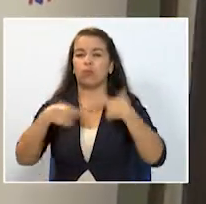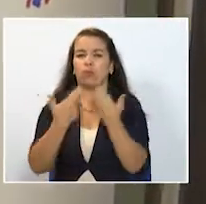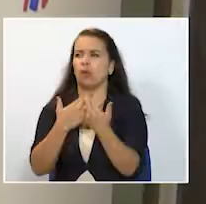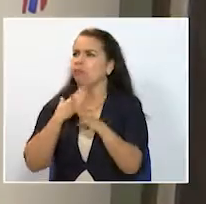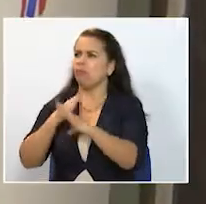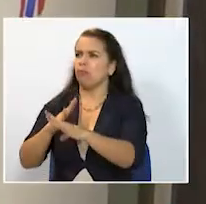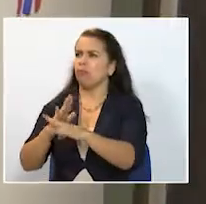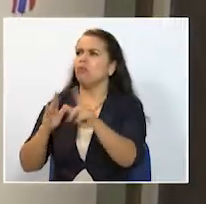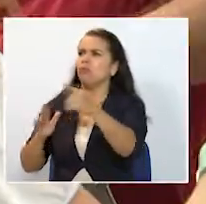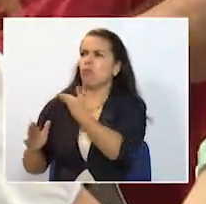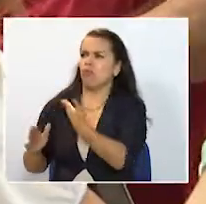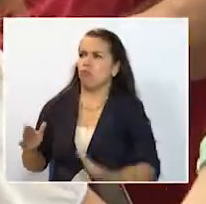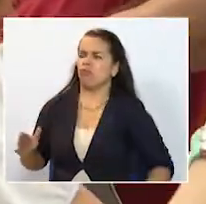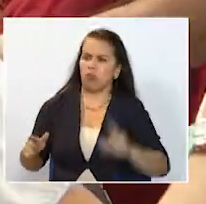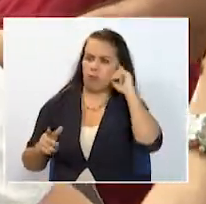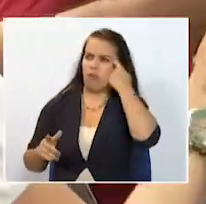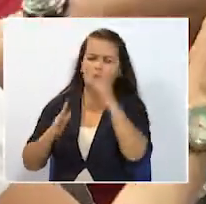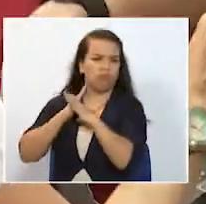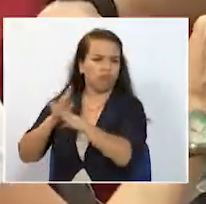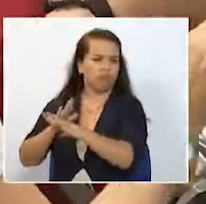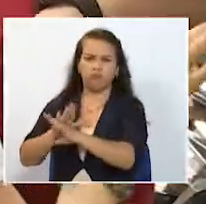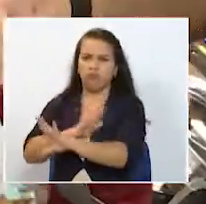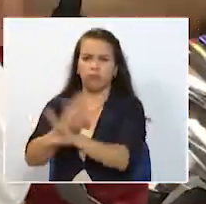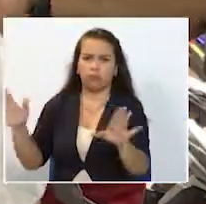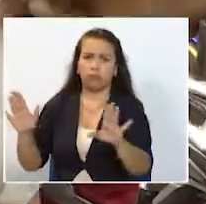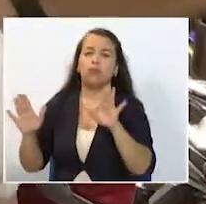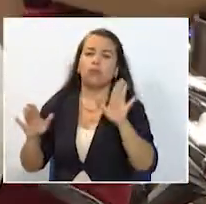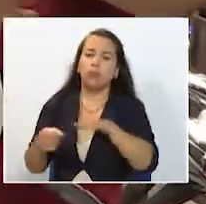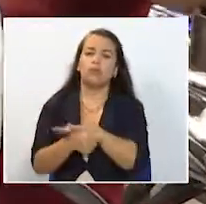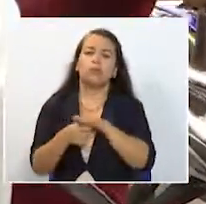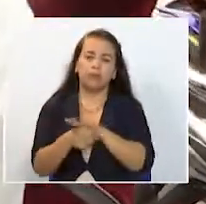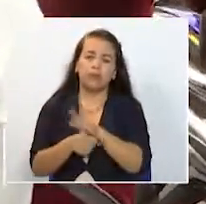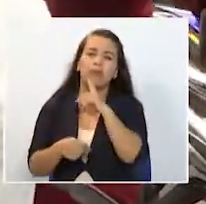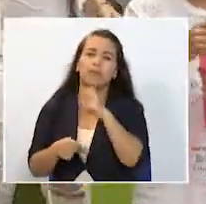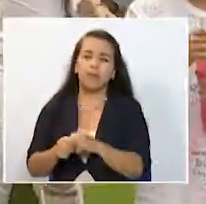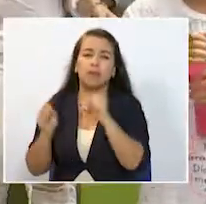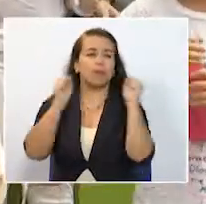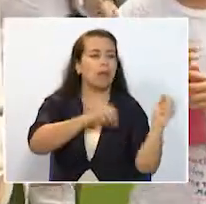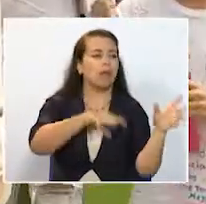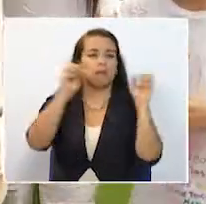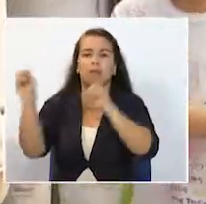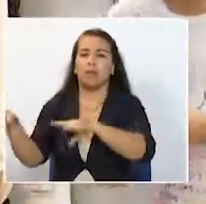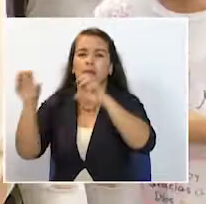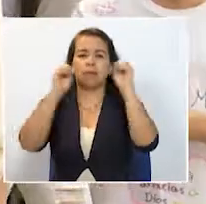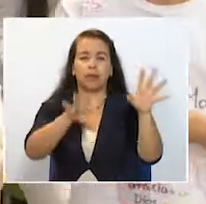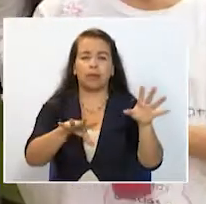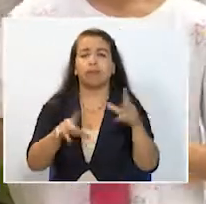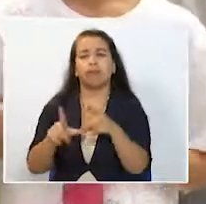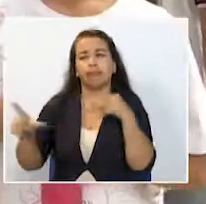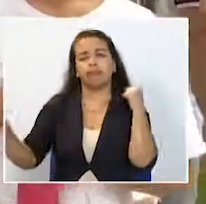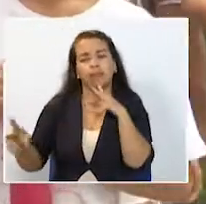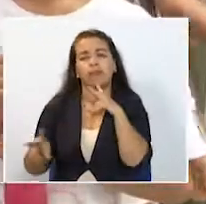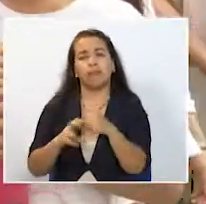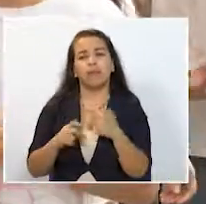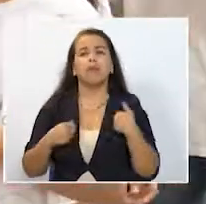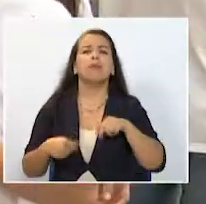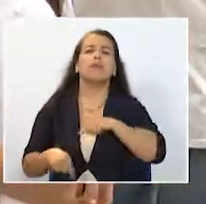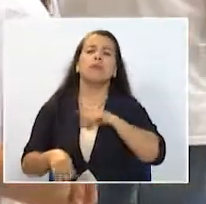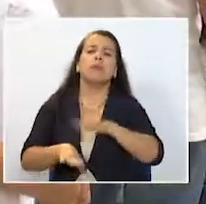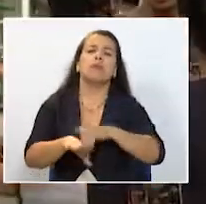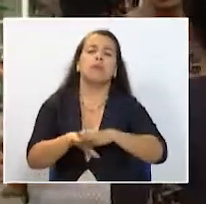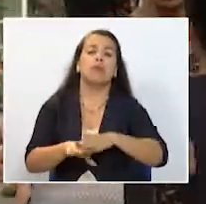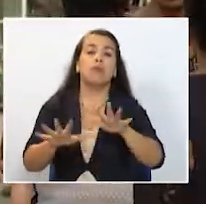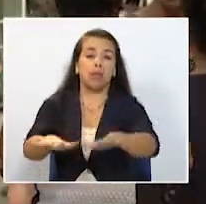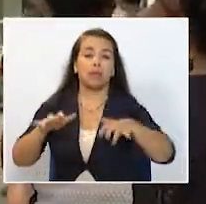el actual gobierno de su país a pesar de su situación como desplazados en una ciudad lejana a su terruño estamos acudiendo a llamado de la asamblea